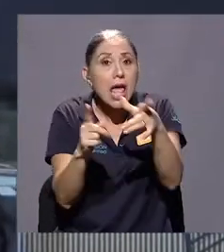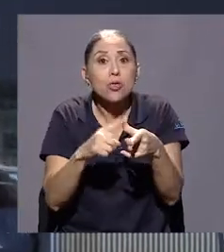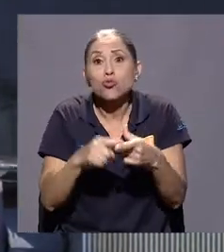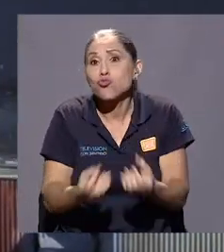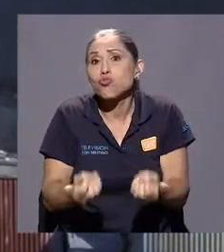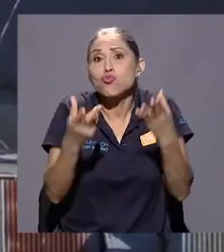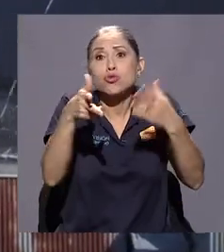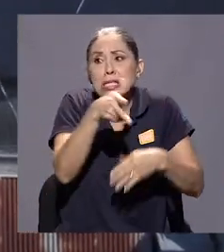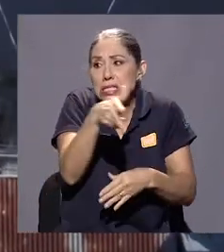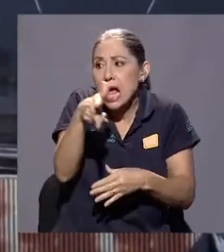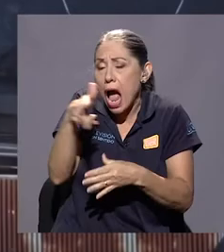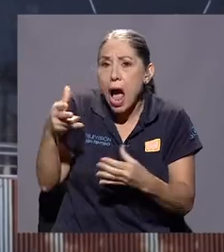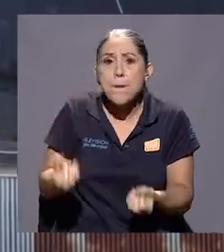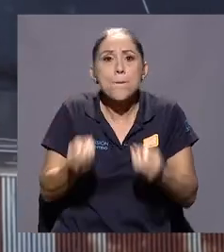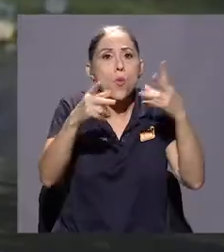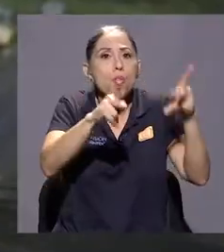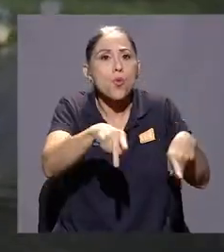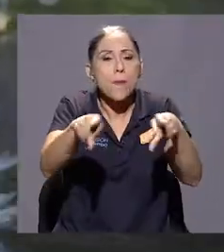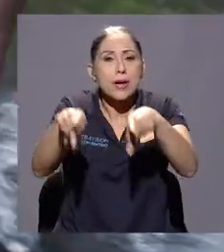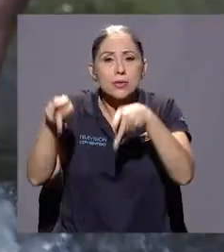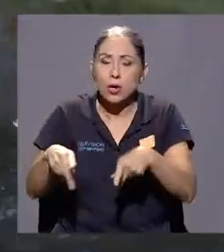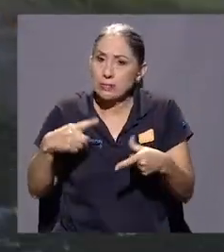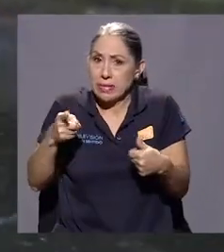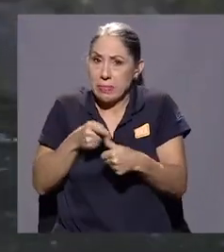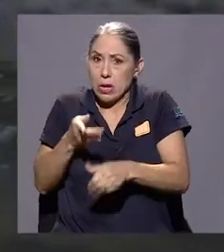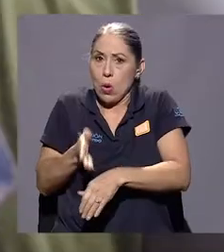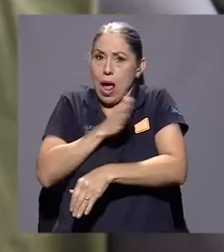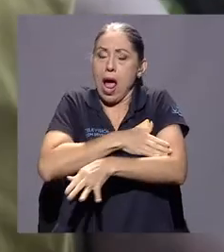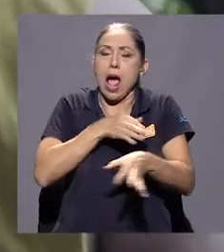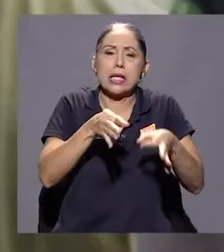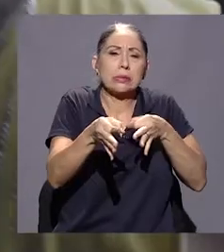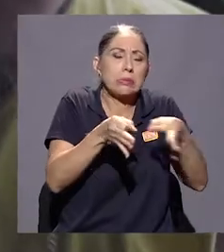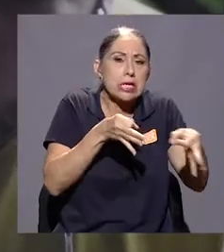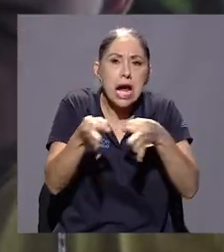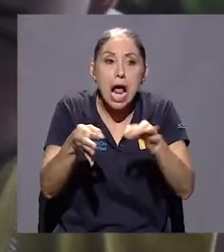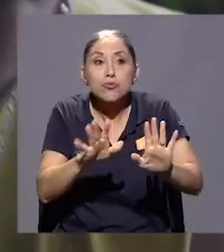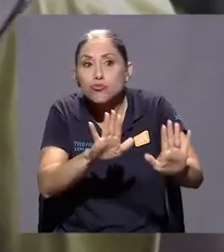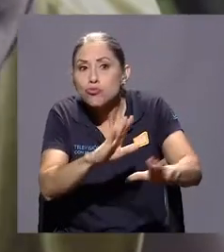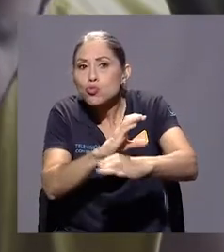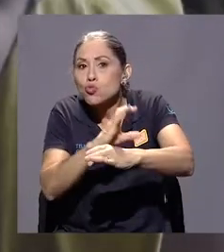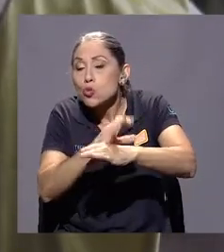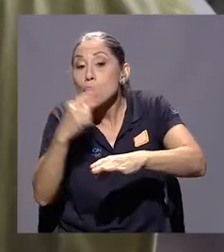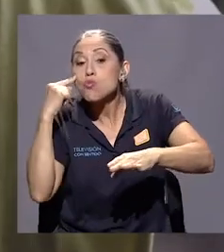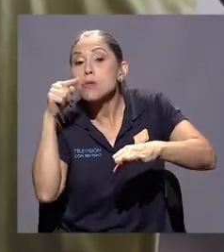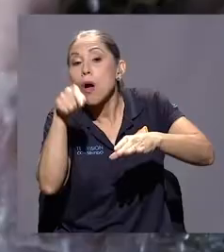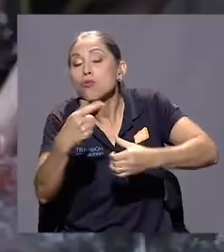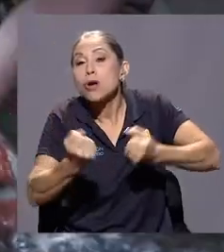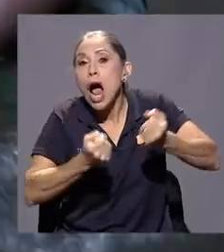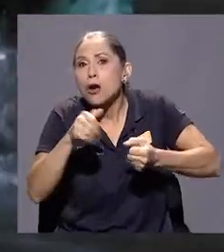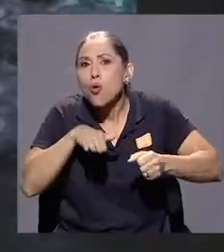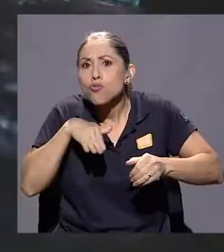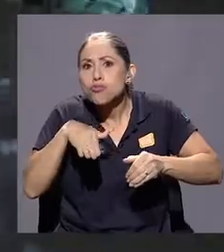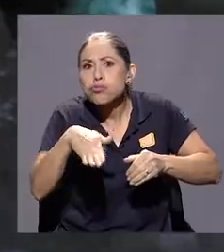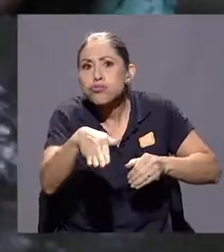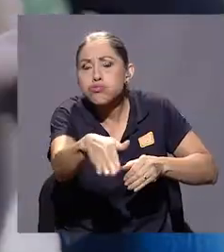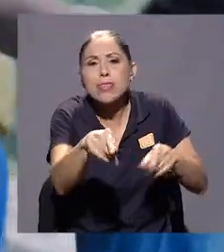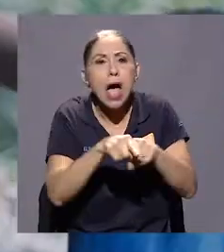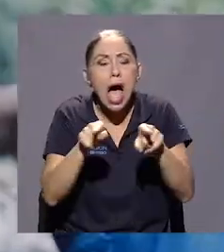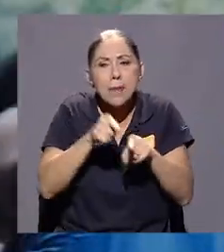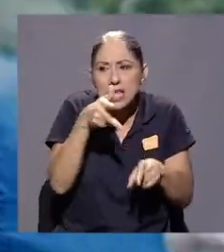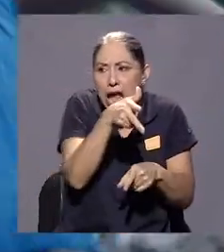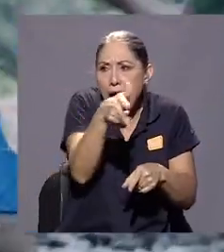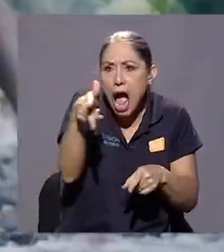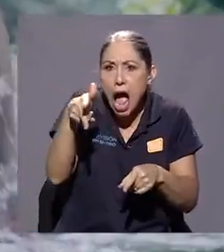y estaban todos los vecinos, entonces hubo que hablar con ellos, explicarles que iba a pasar el carro, que iba a pasar la cámara, que no miraran, bueno, fue un trabajo de